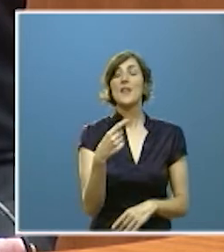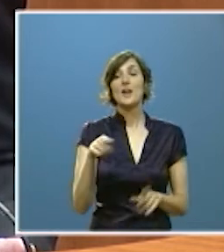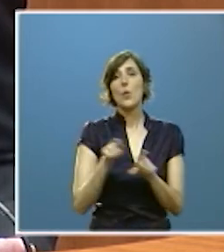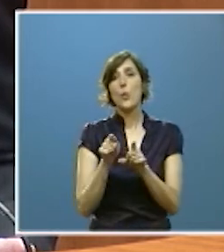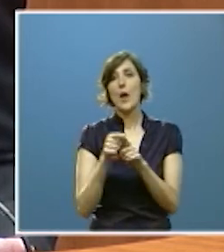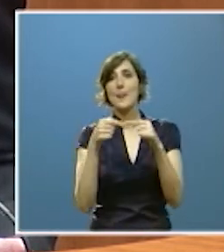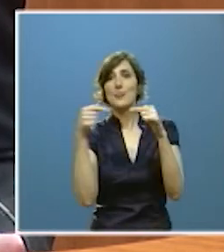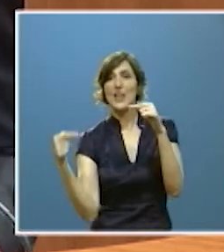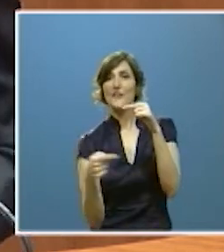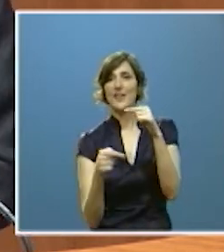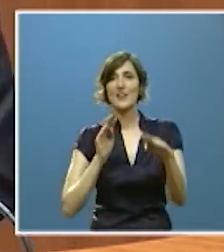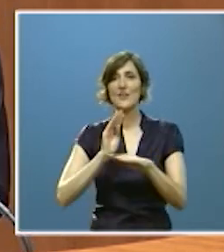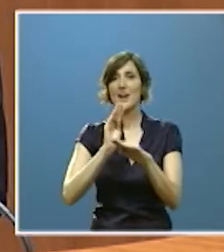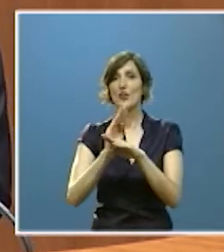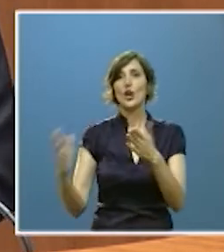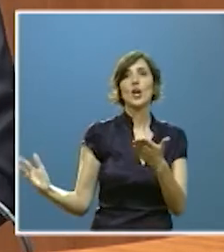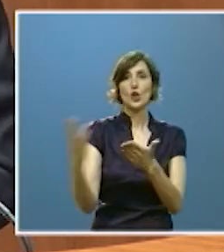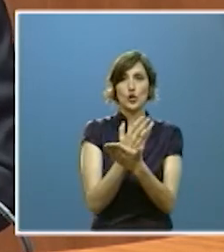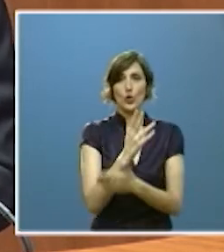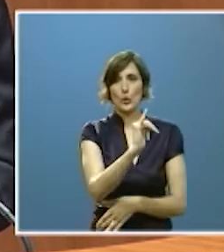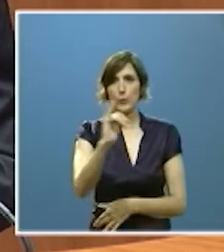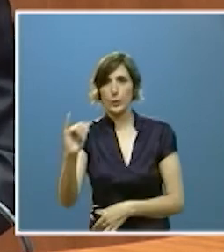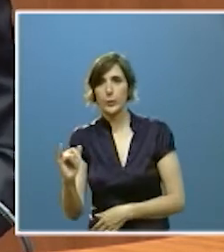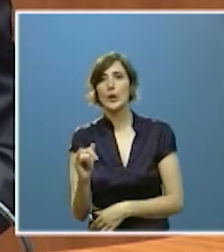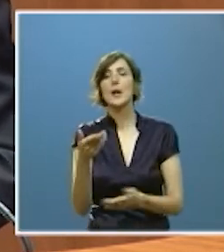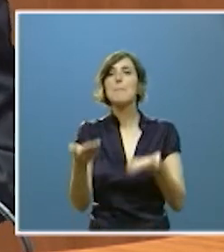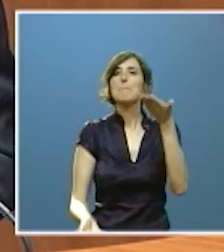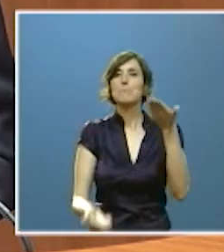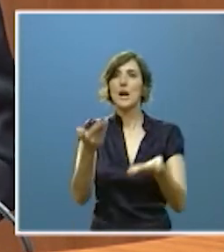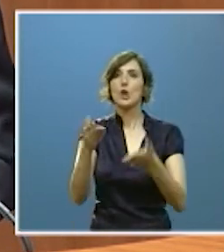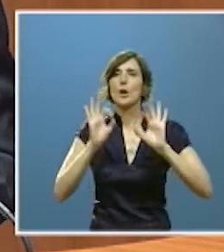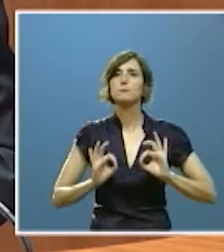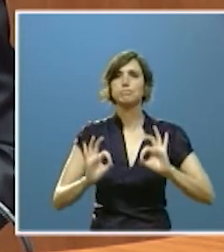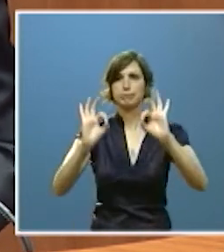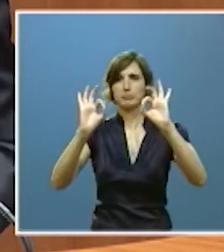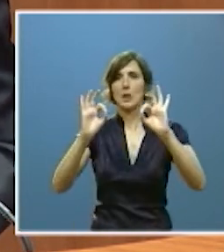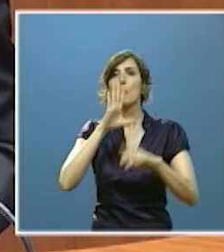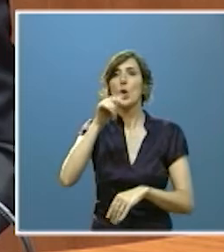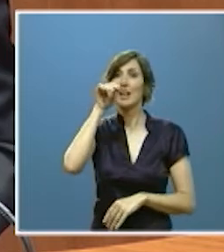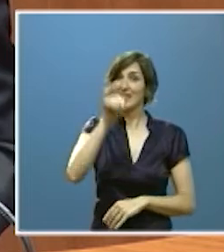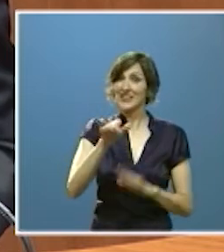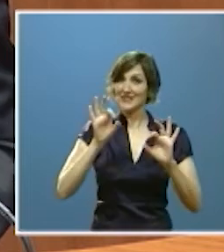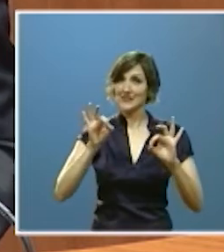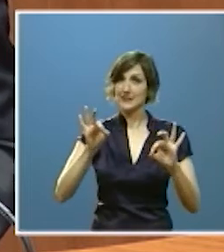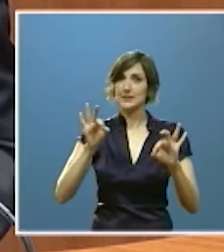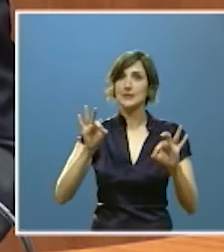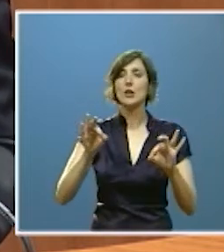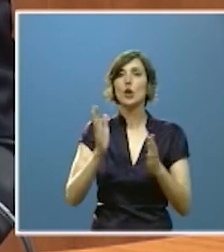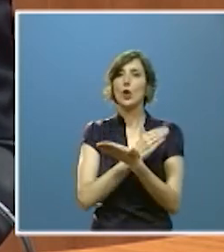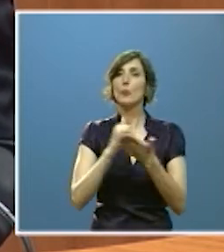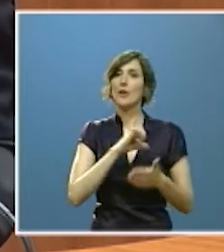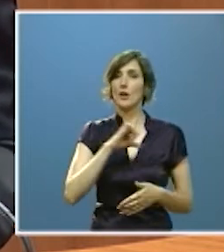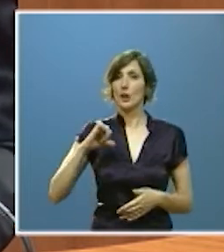que todos sufrimos que valore de manera especial porque esta es la razón de ser de las comunidades autónomas